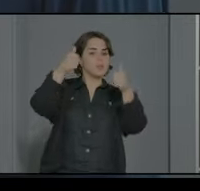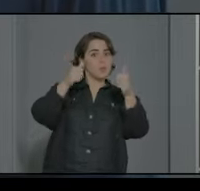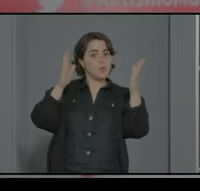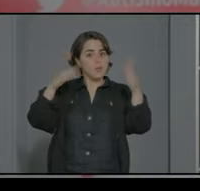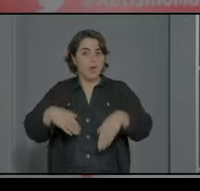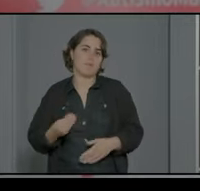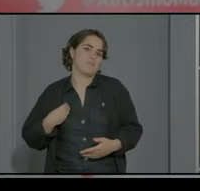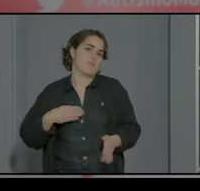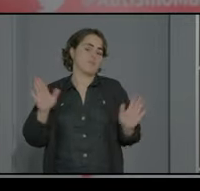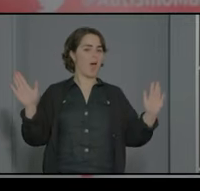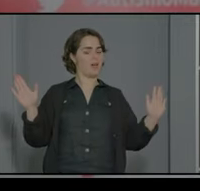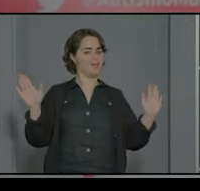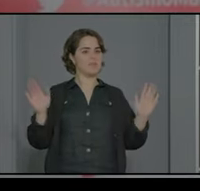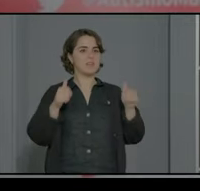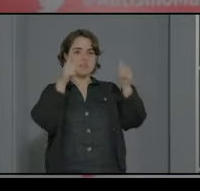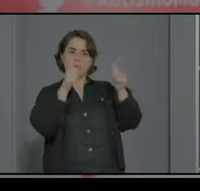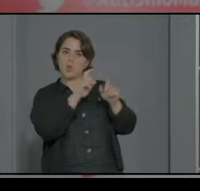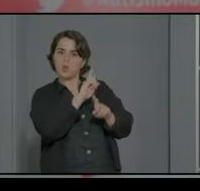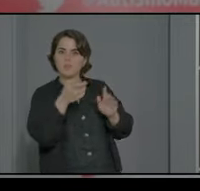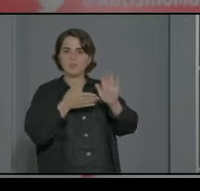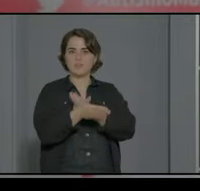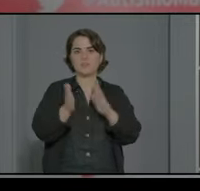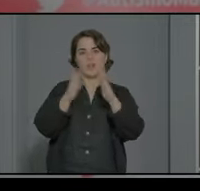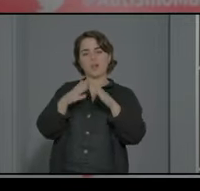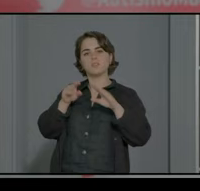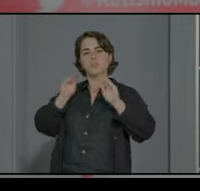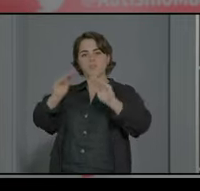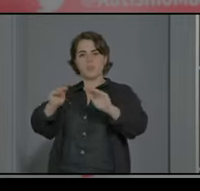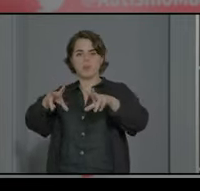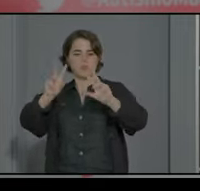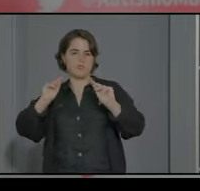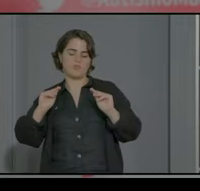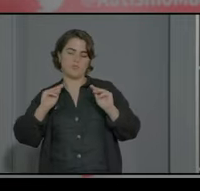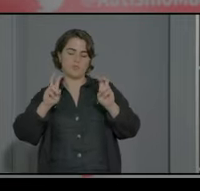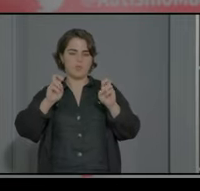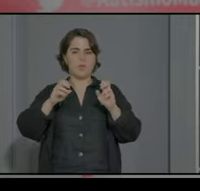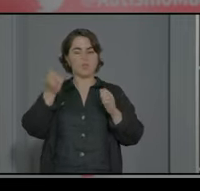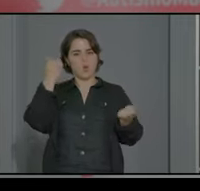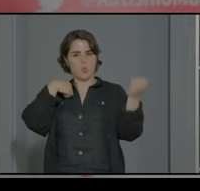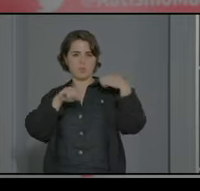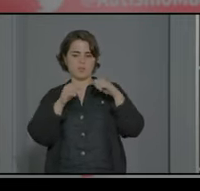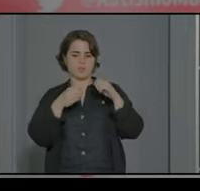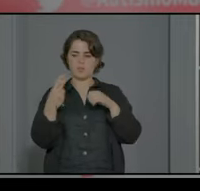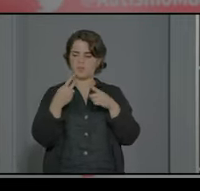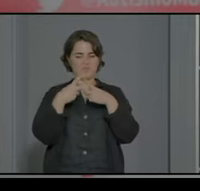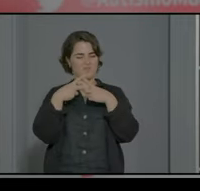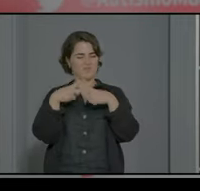ya bueno una cosa es no titular otra cosa es acabar en tu casa con graves problemas de conducta son cosas diferentes